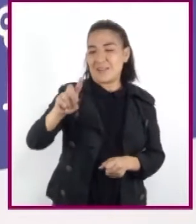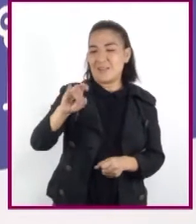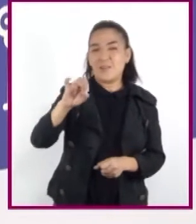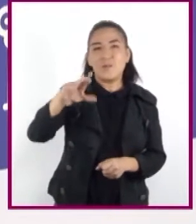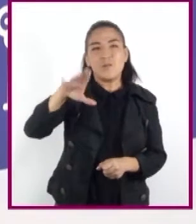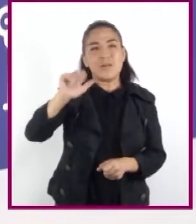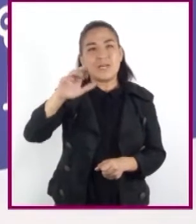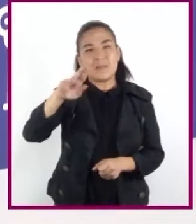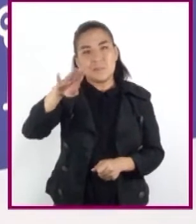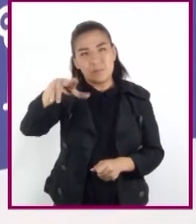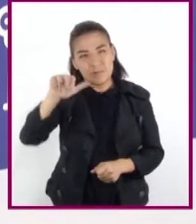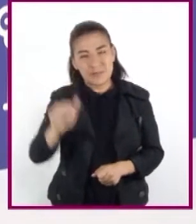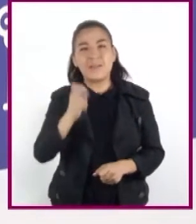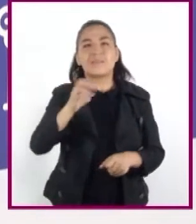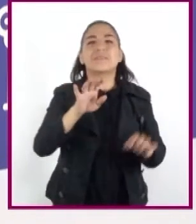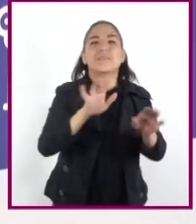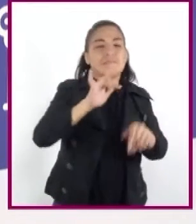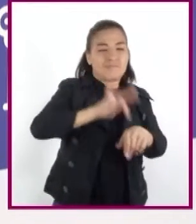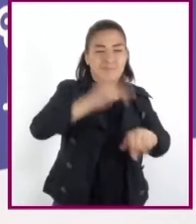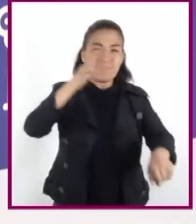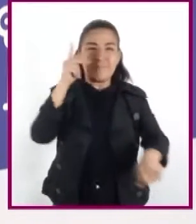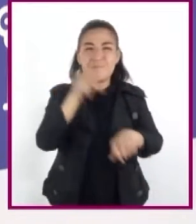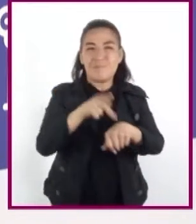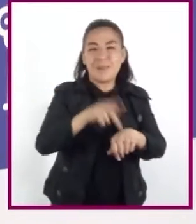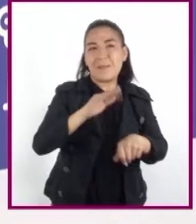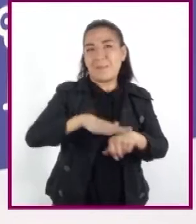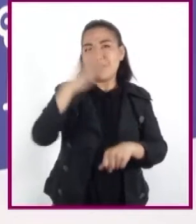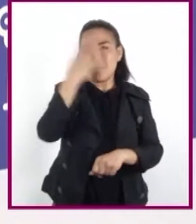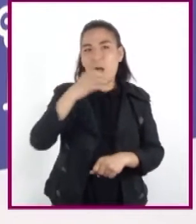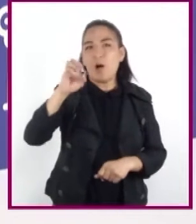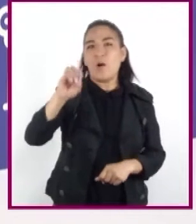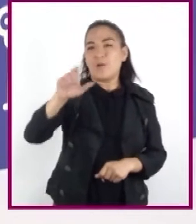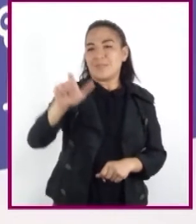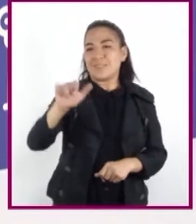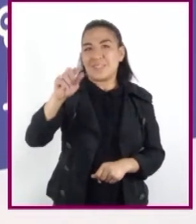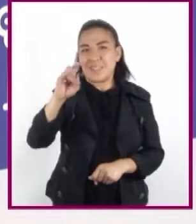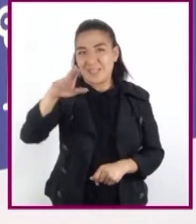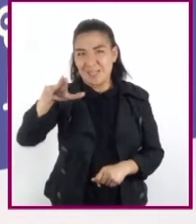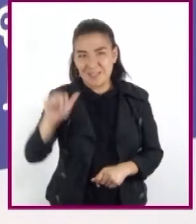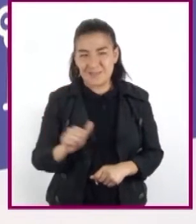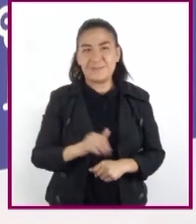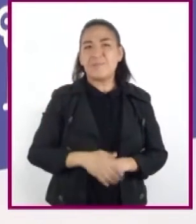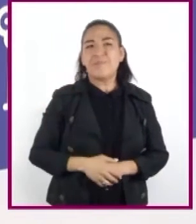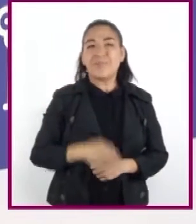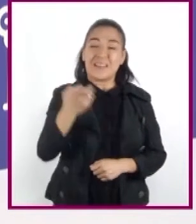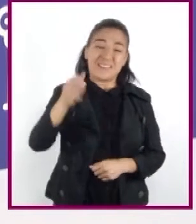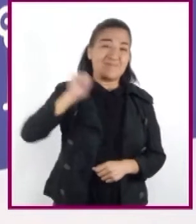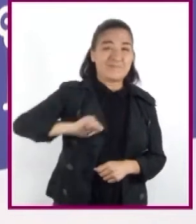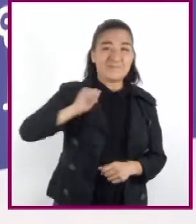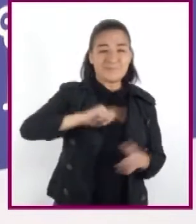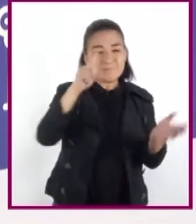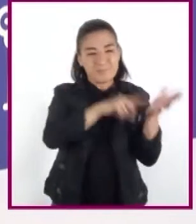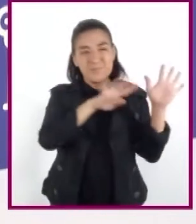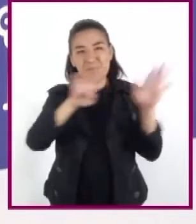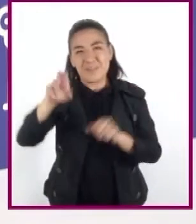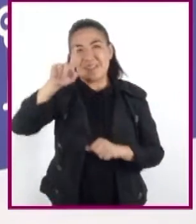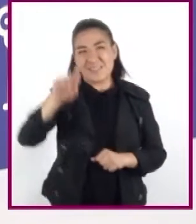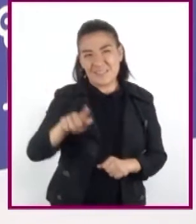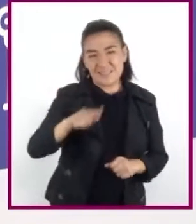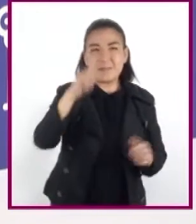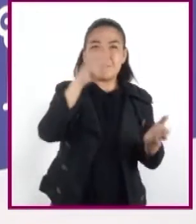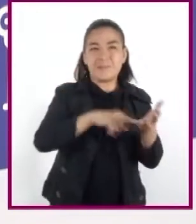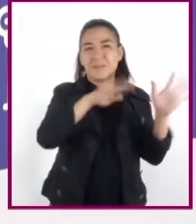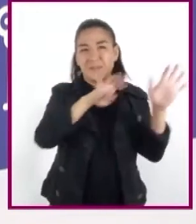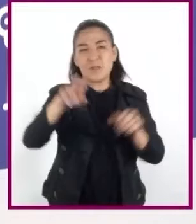y la hidratación de la obsidiana. Durante las décadas de los años 70 y 80 del siglo